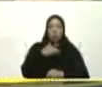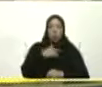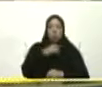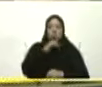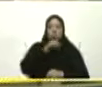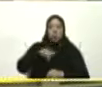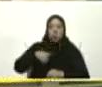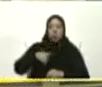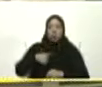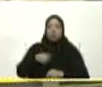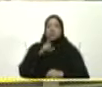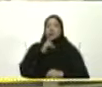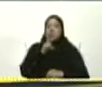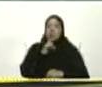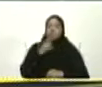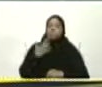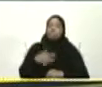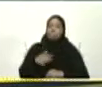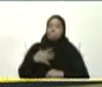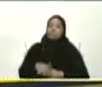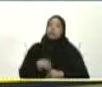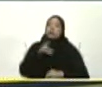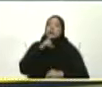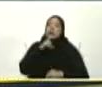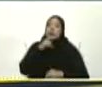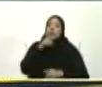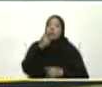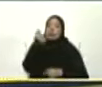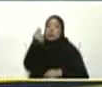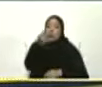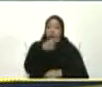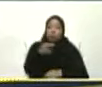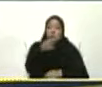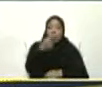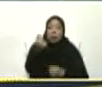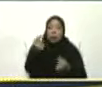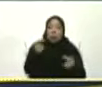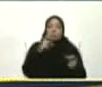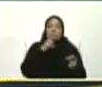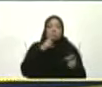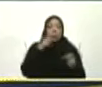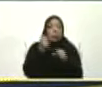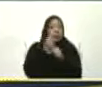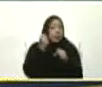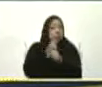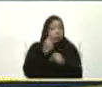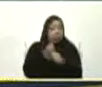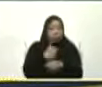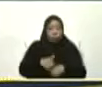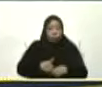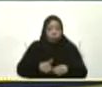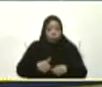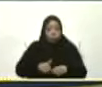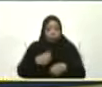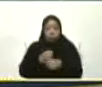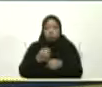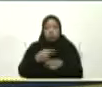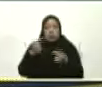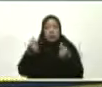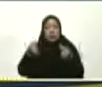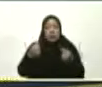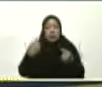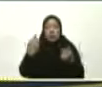Hay que parir Si eso es lo que hemos aprendido Estos años A parir recursos A trabajar con las vísceras A hacer muchísimo